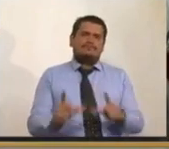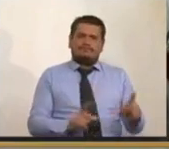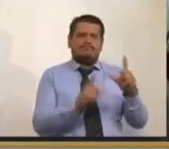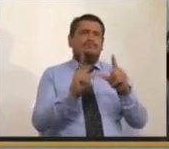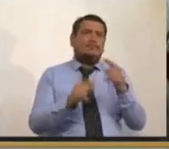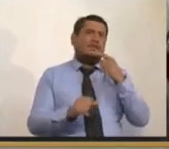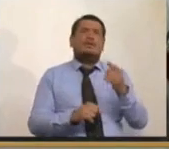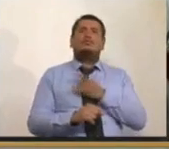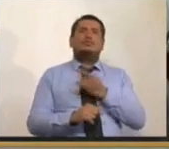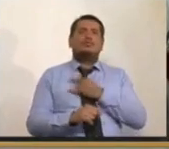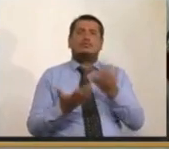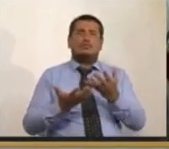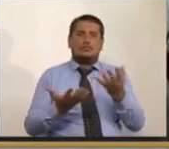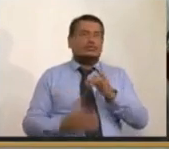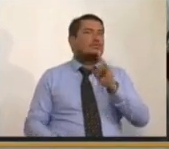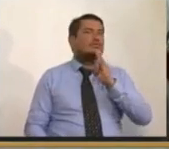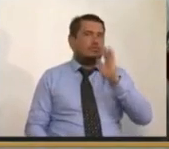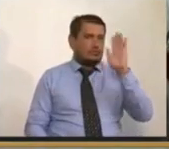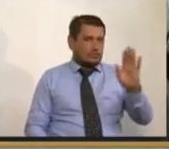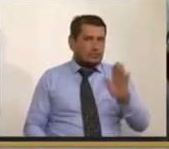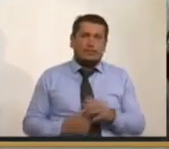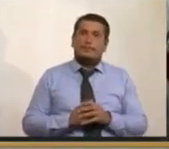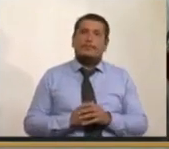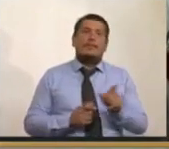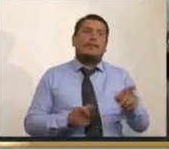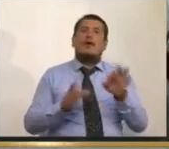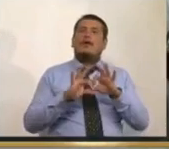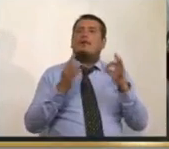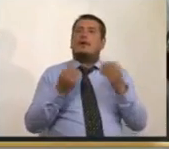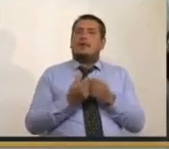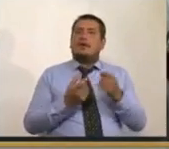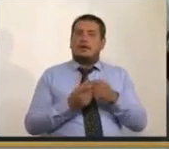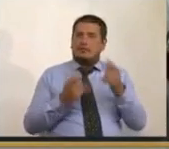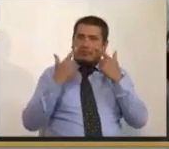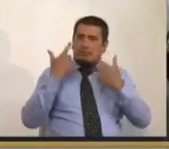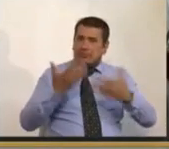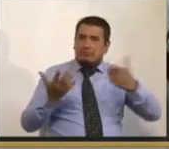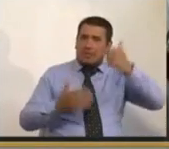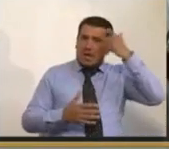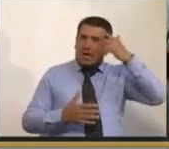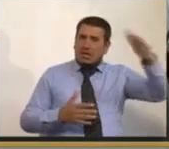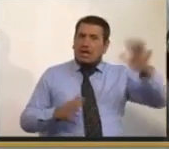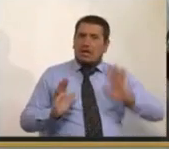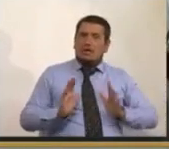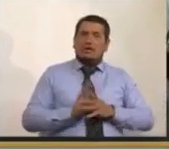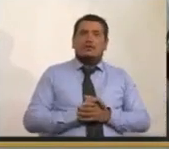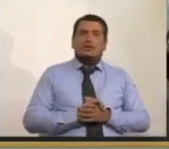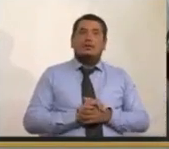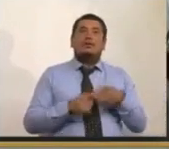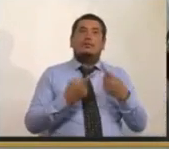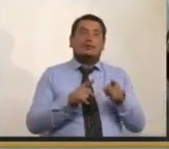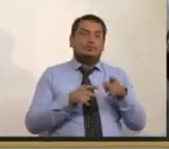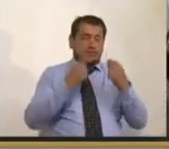Mason de los Estados Unidos, de una familia moralmente muy bien reputada en la ciudad de Cartagena. ¿Cuál sorpresa?